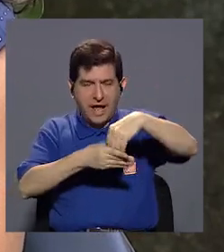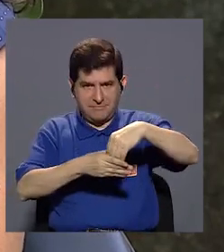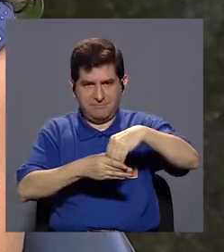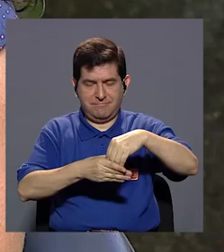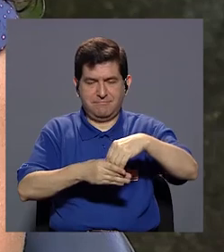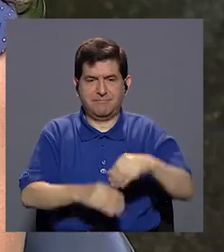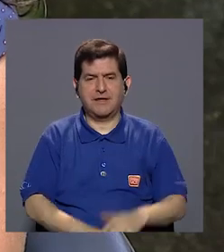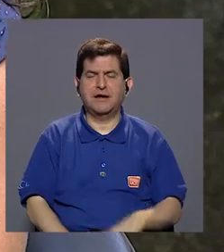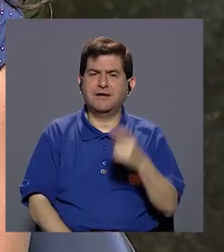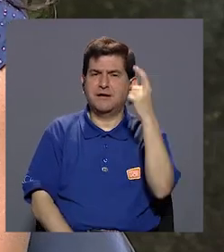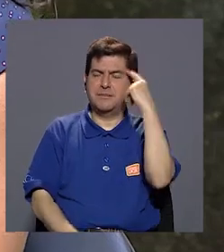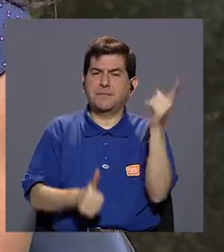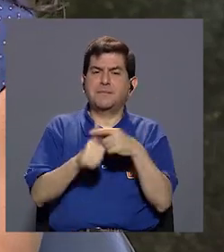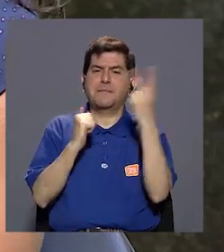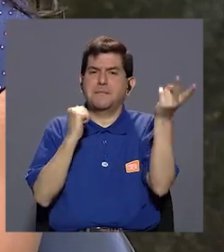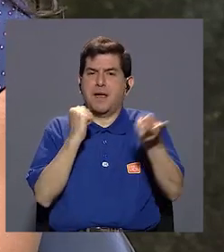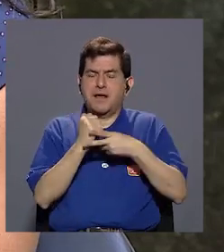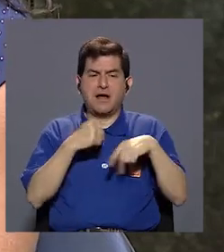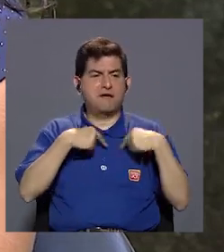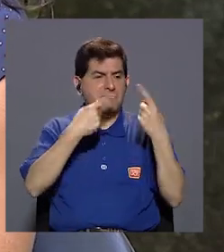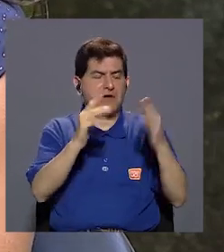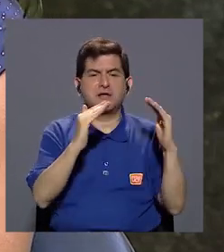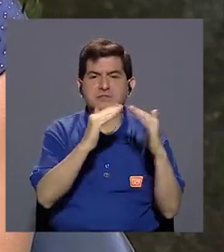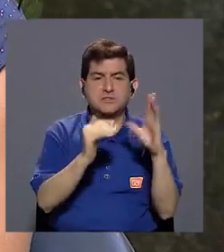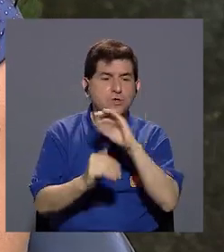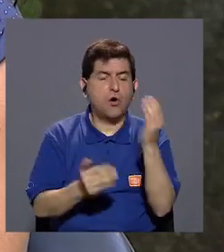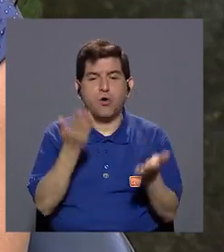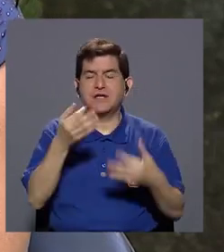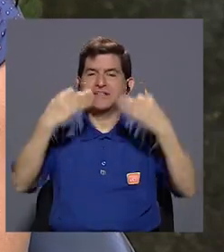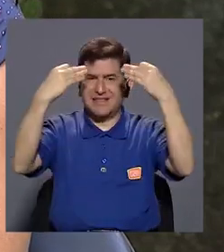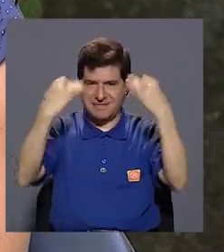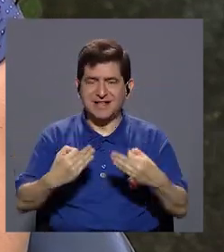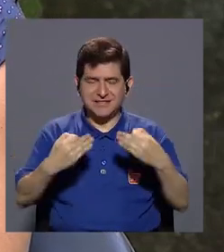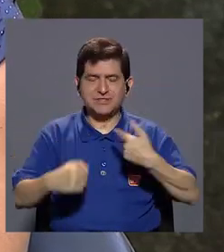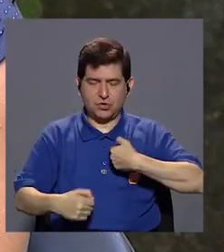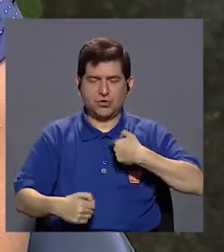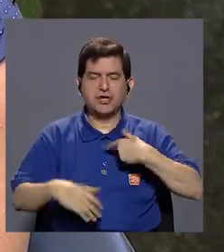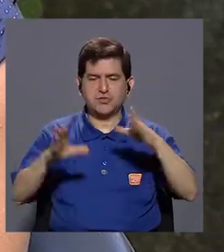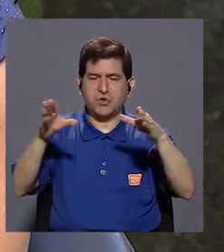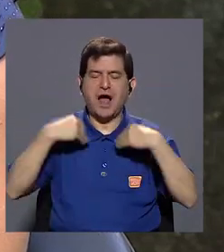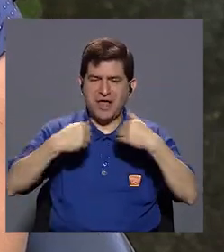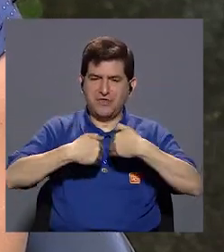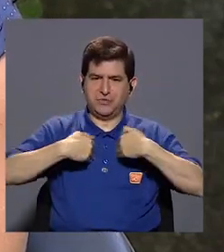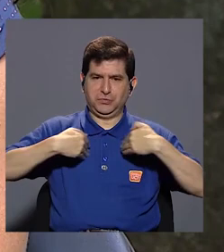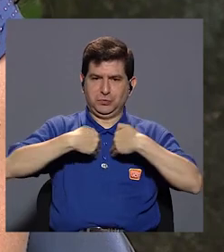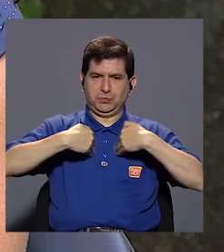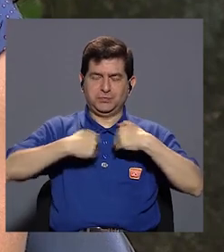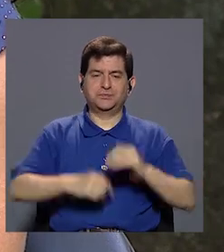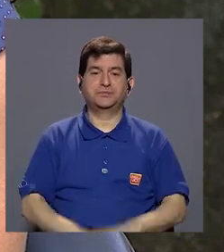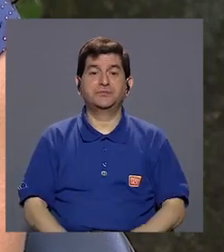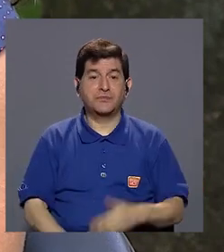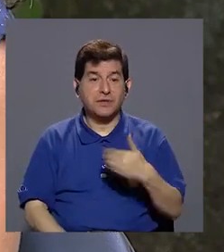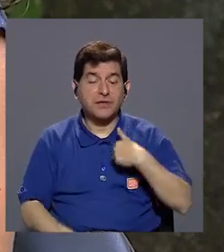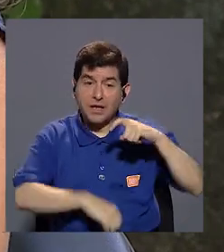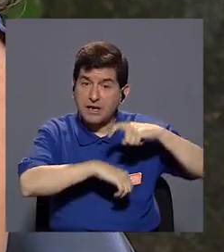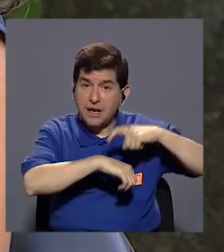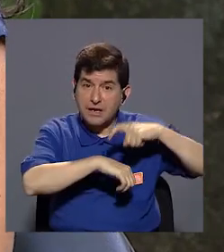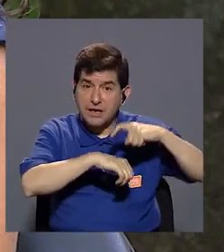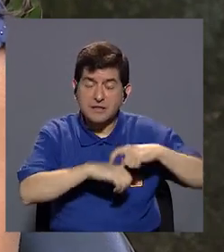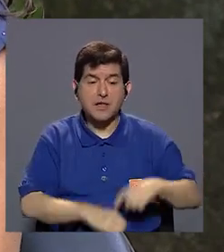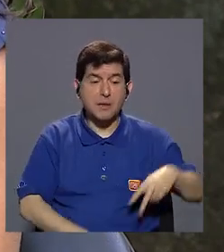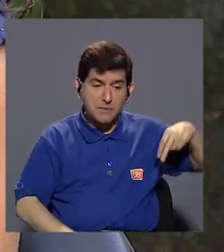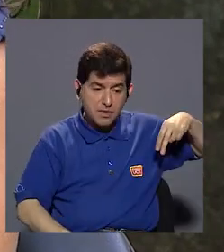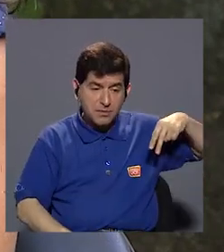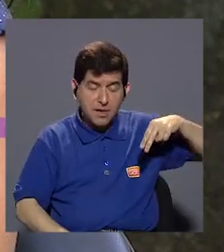cuando por primera vez los llevamos a la casa o cuando tomamos la decisión de adoptar, ¿verdad? Si tenemos el tiempo de